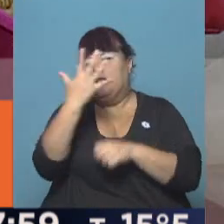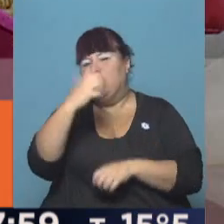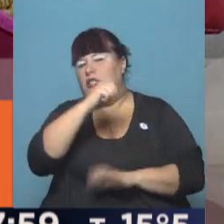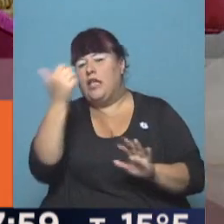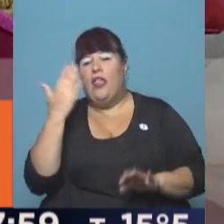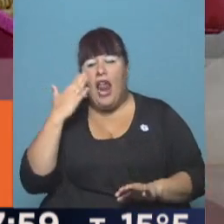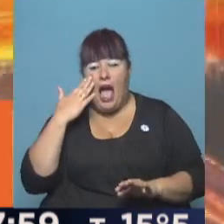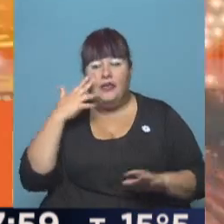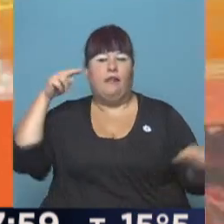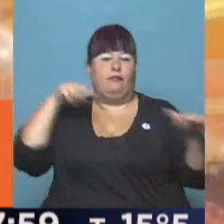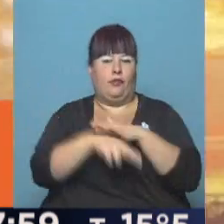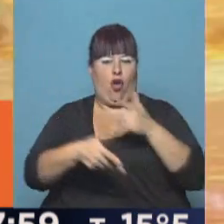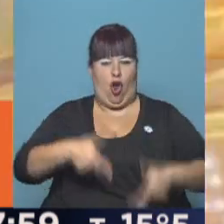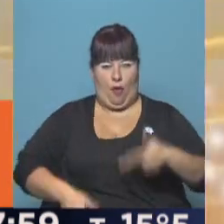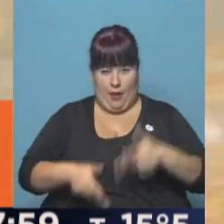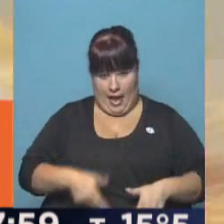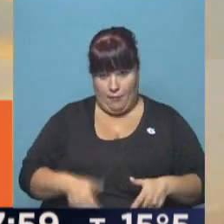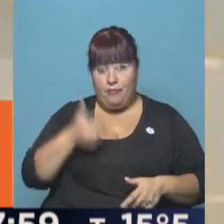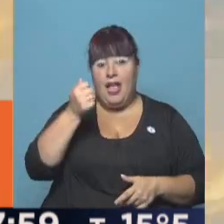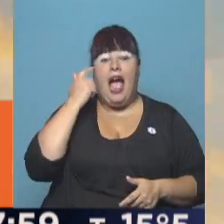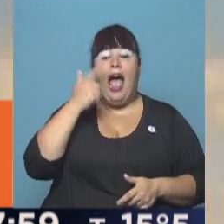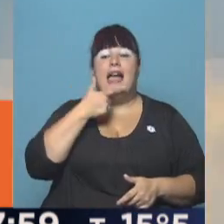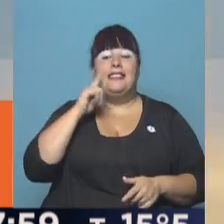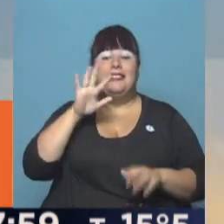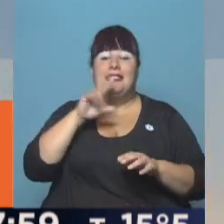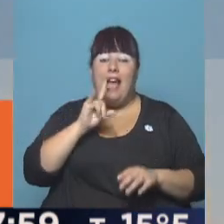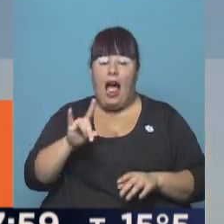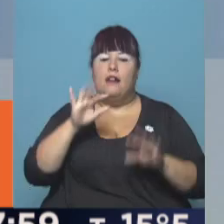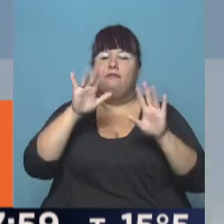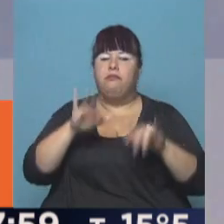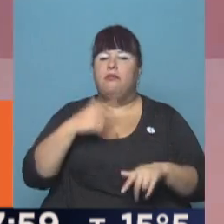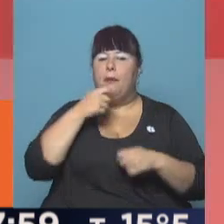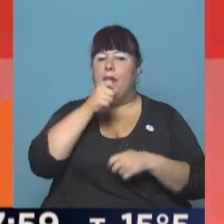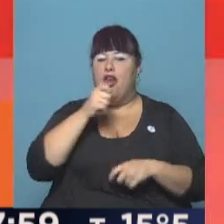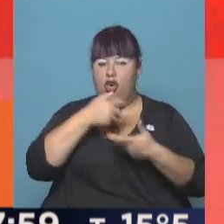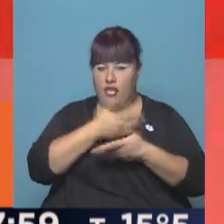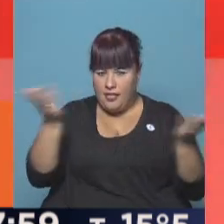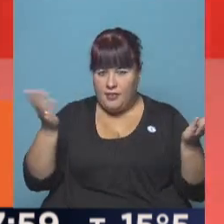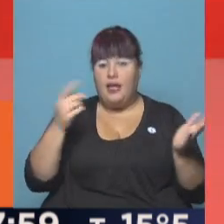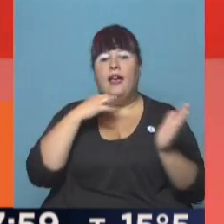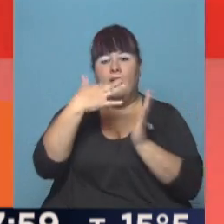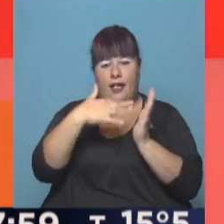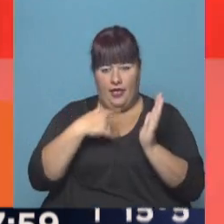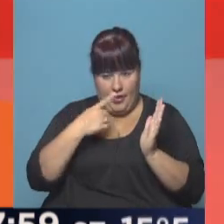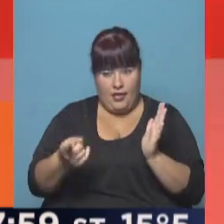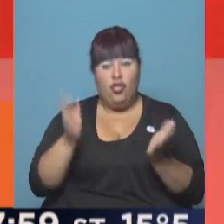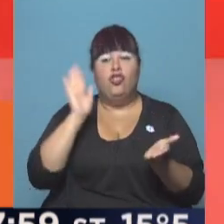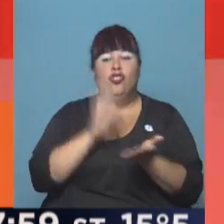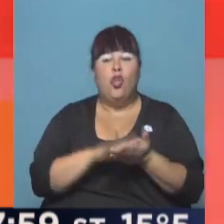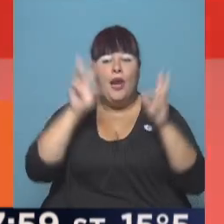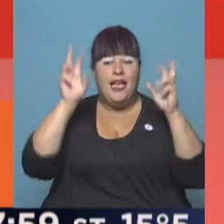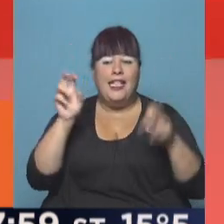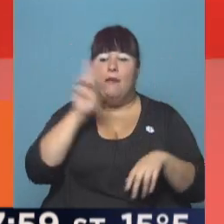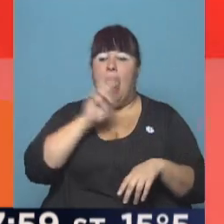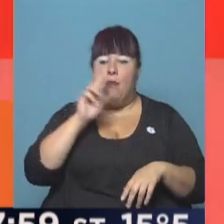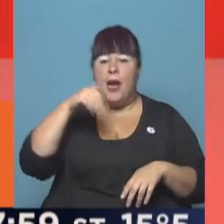6 de la tarde que ya entra en quirófano. ASESCAR emitió una declaración de prensa en la que dice, respecto del caso de